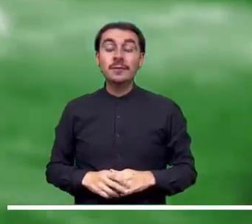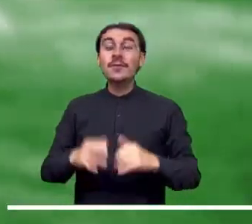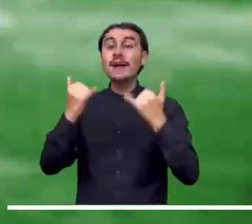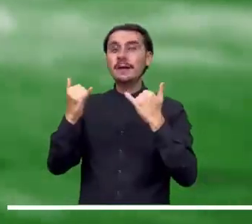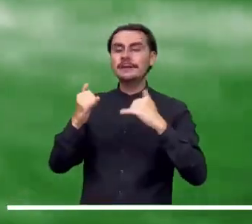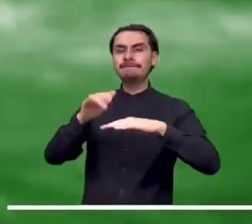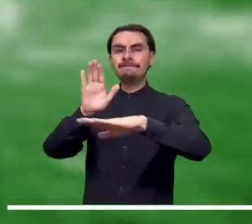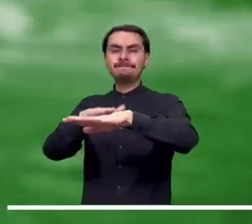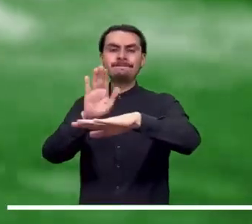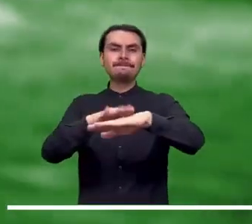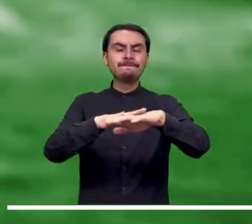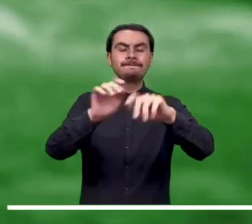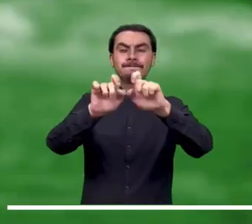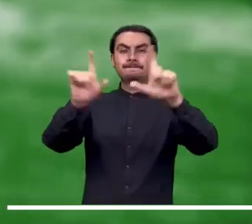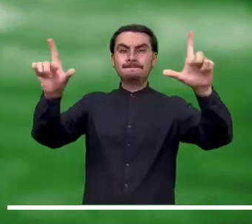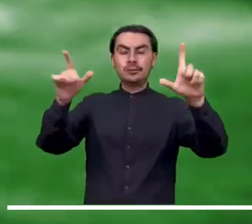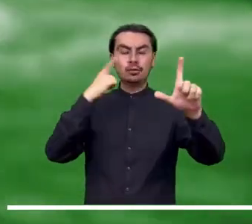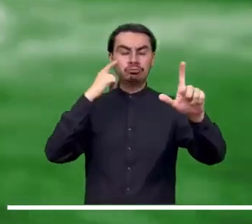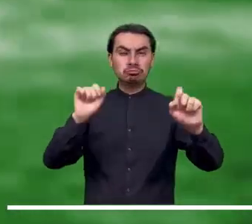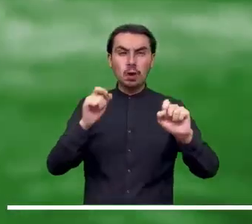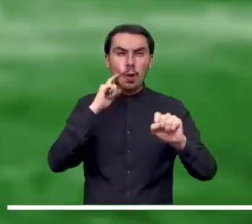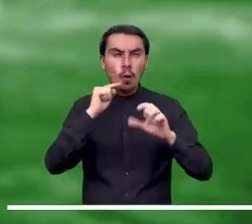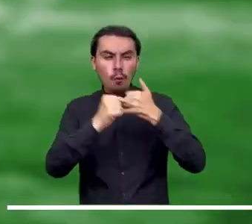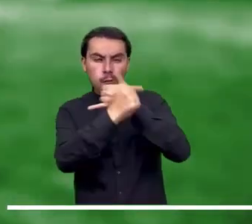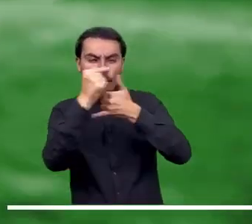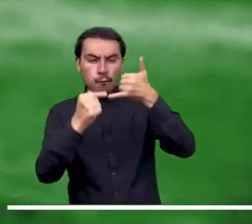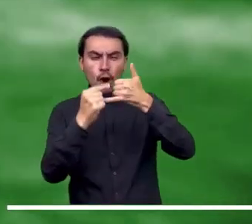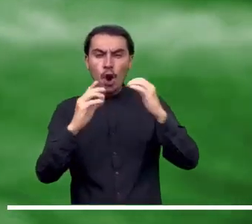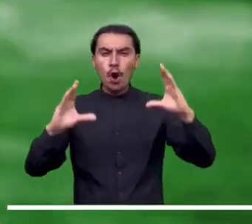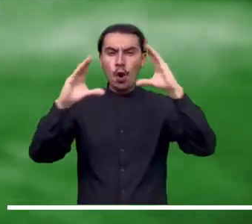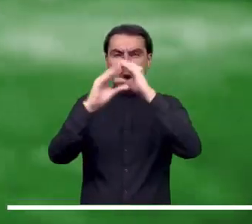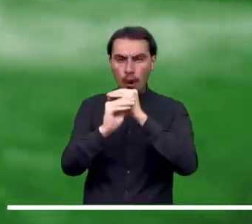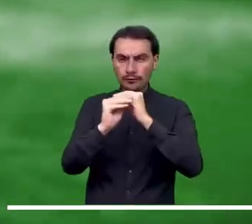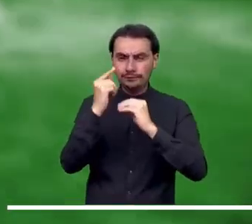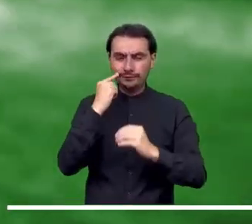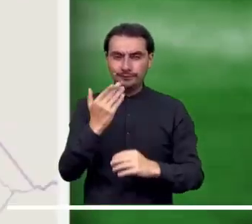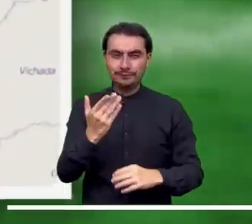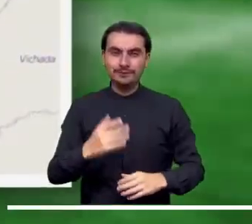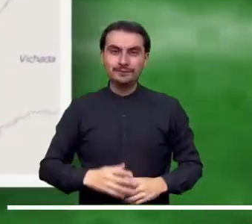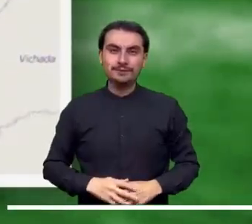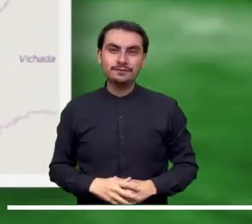A continuación les presentamos las alertas más relevantes de la noche.